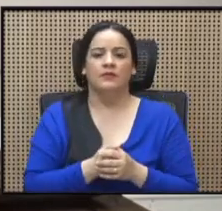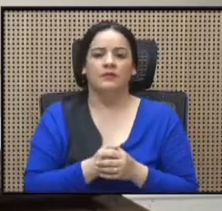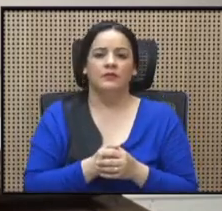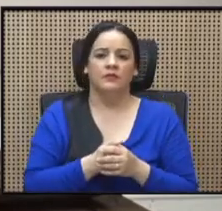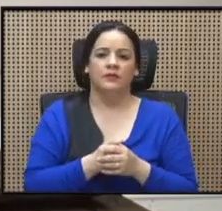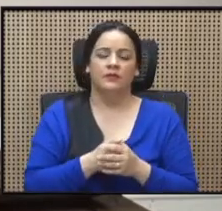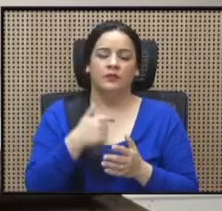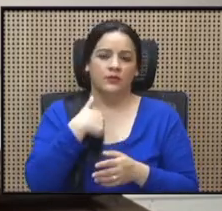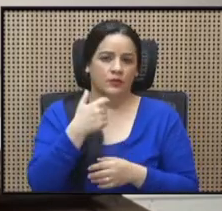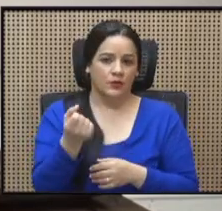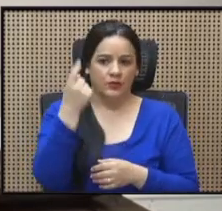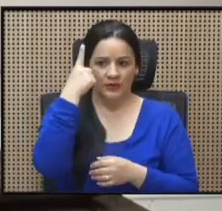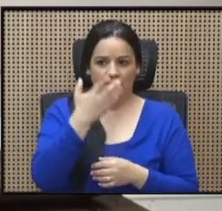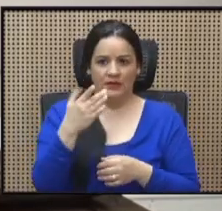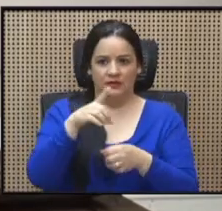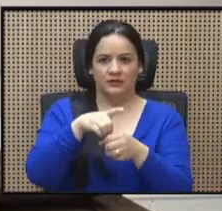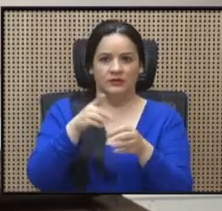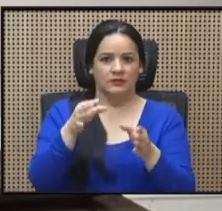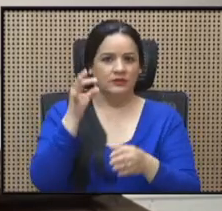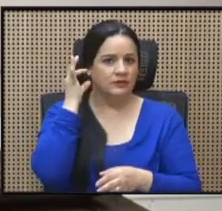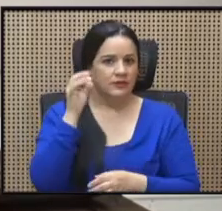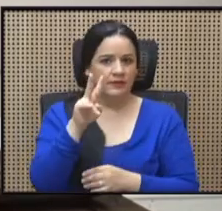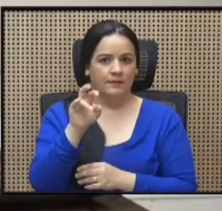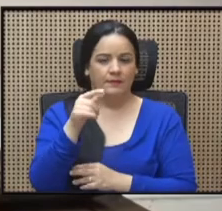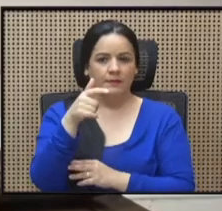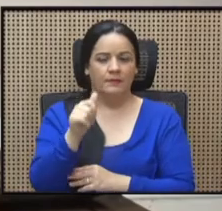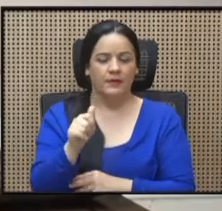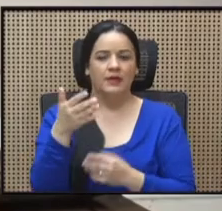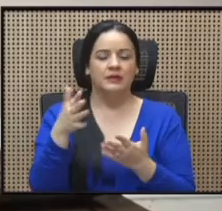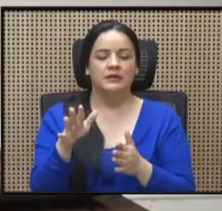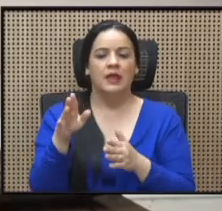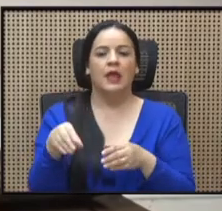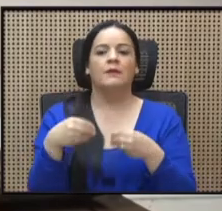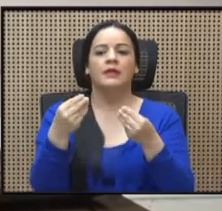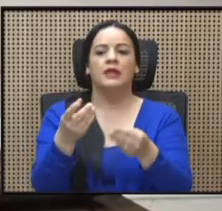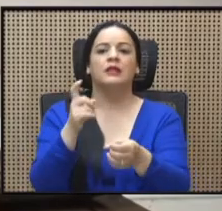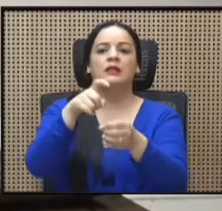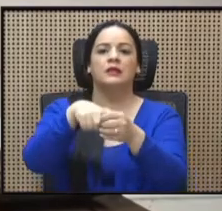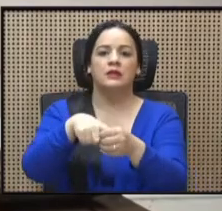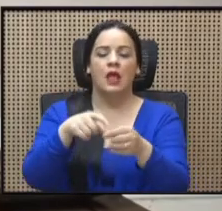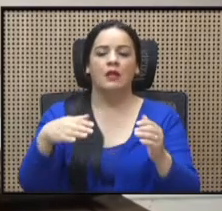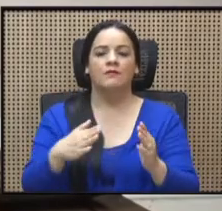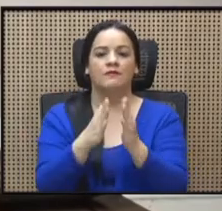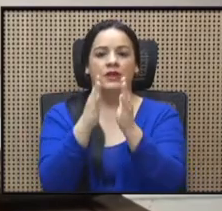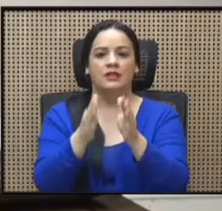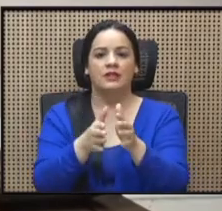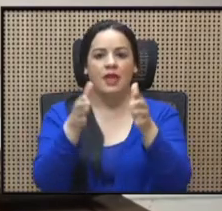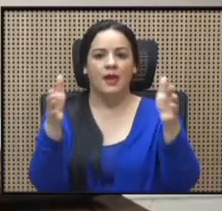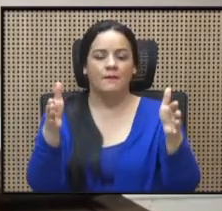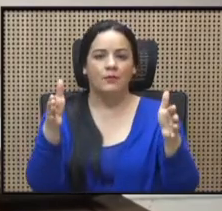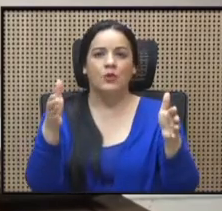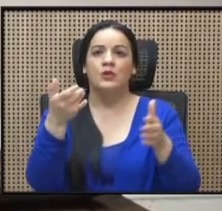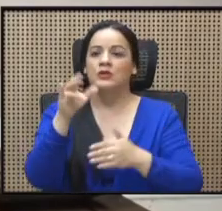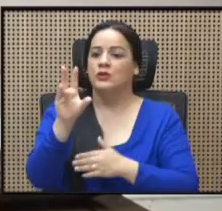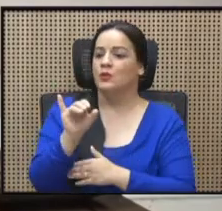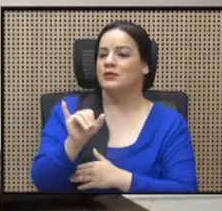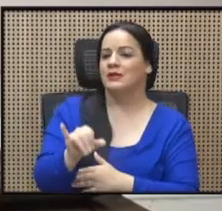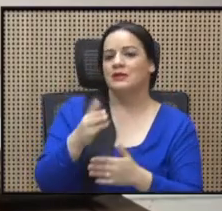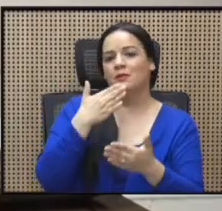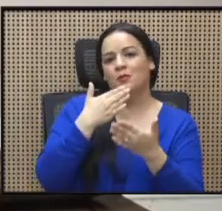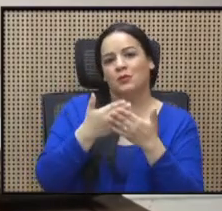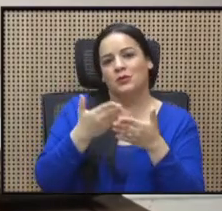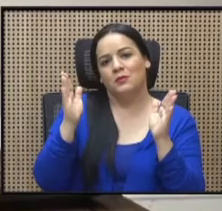digo, entendía yo que la diputada Vega era, había dado la adhesión al Frente Amplio. si no es así, pues, bueno,